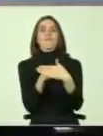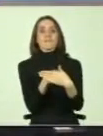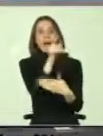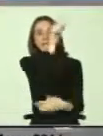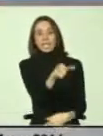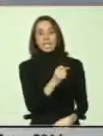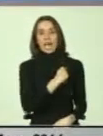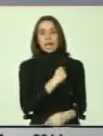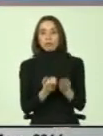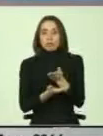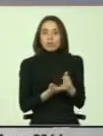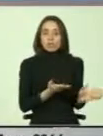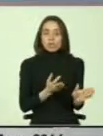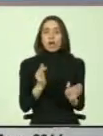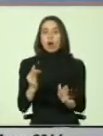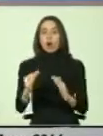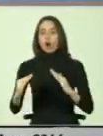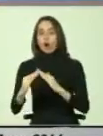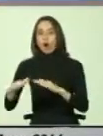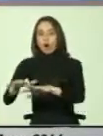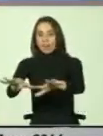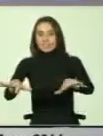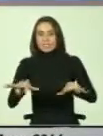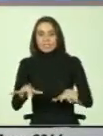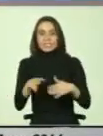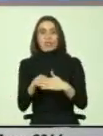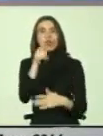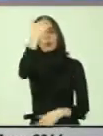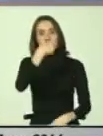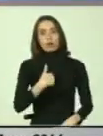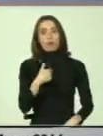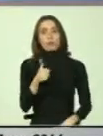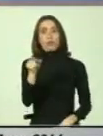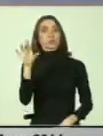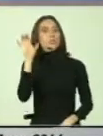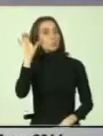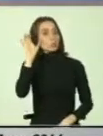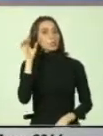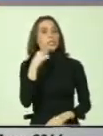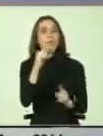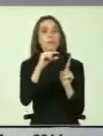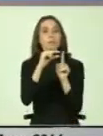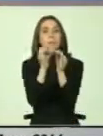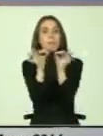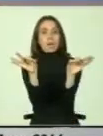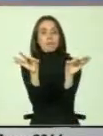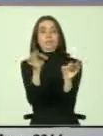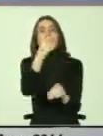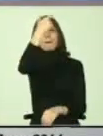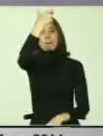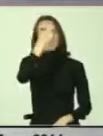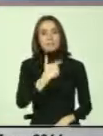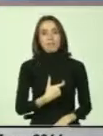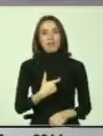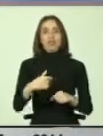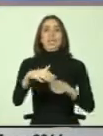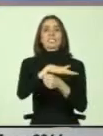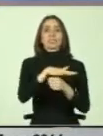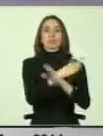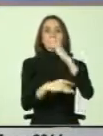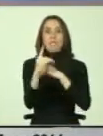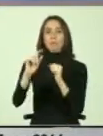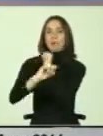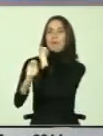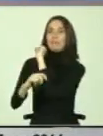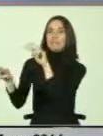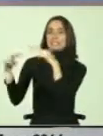físicas, y por eso este director, habitualmente ustedes lo van a escuchar, hablar de personas en situación de discapacidad, a pesar de que los abogados me